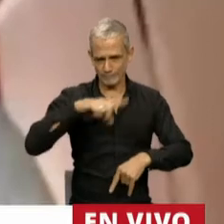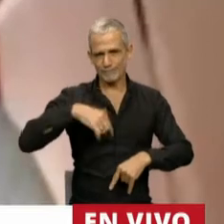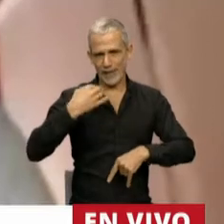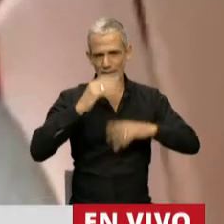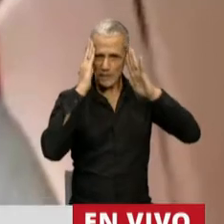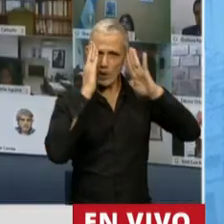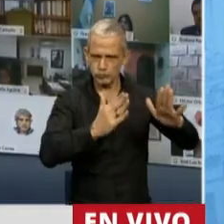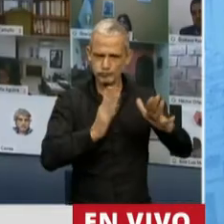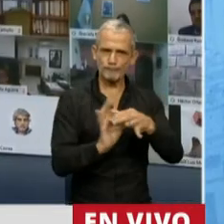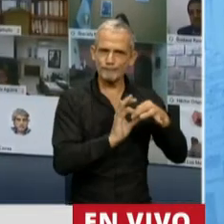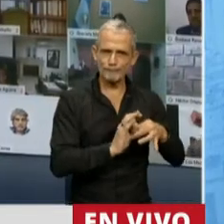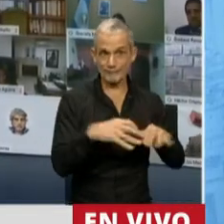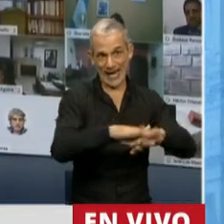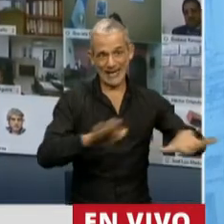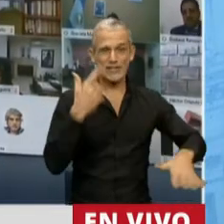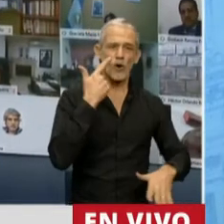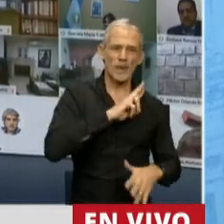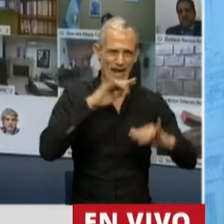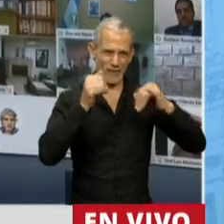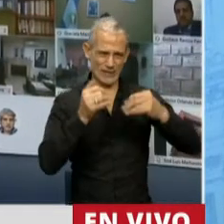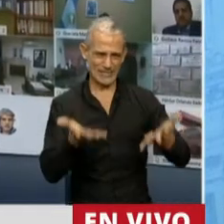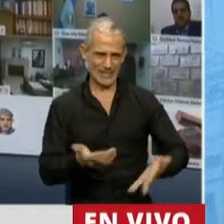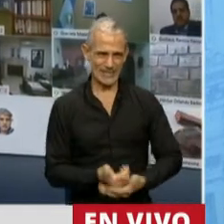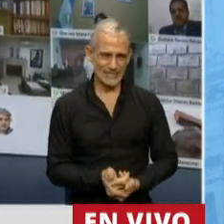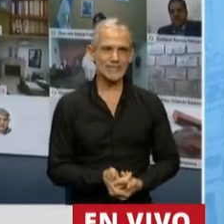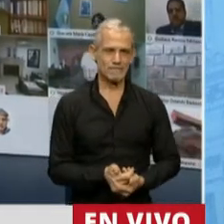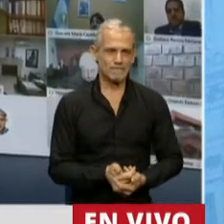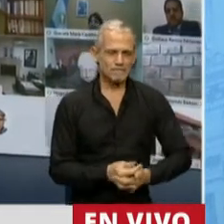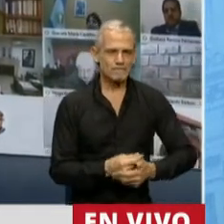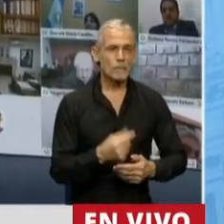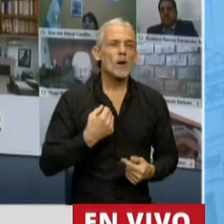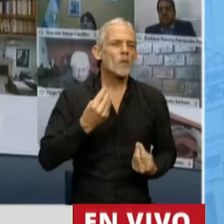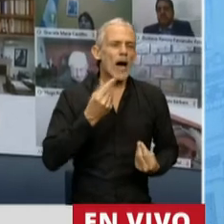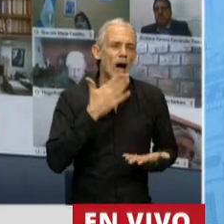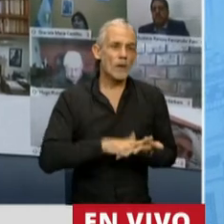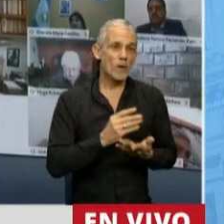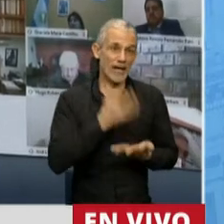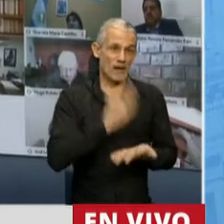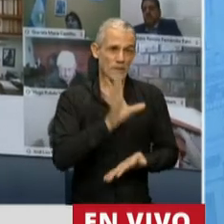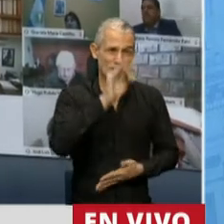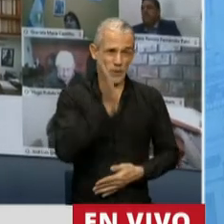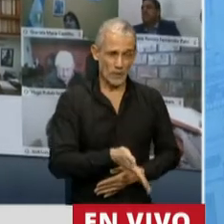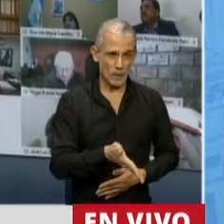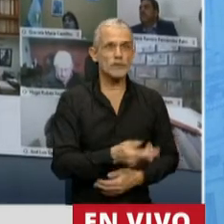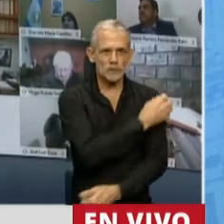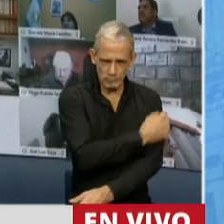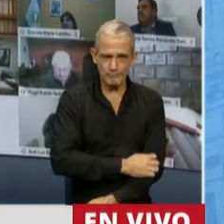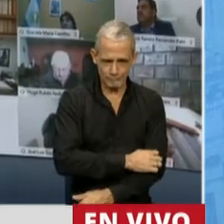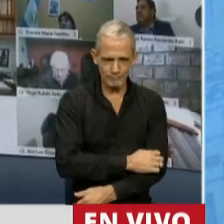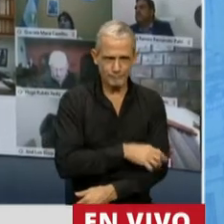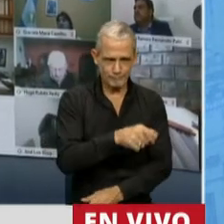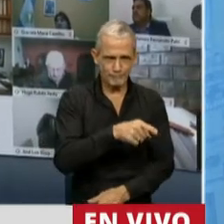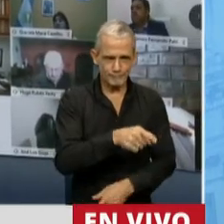coordinada, son los niños, niñas y adolescentes, no solamente porque estamos hablando de que más de la mitad viven en situación de pobreza,